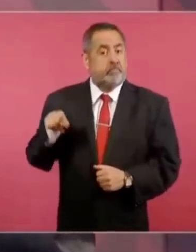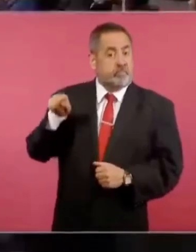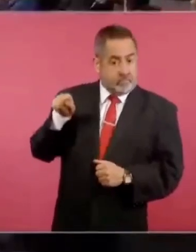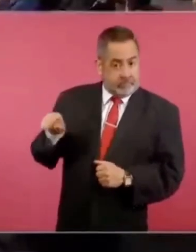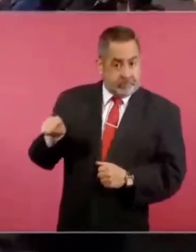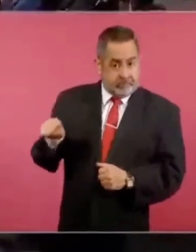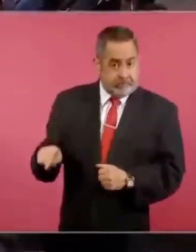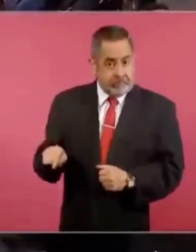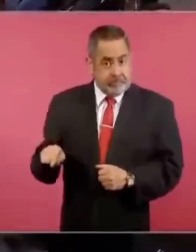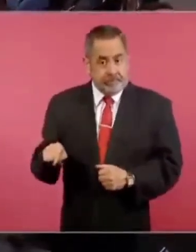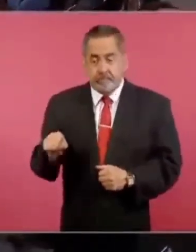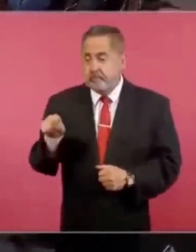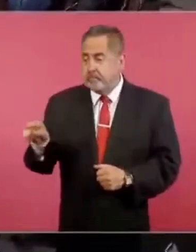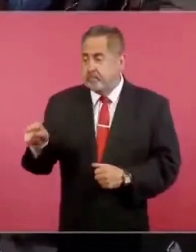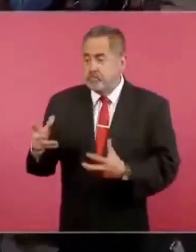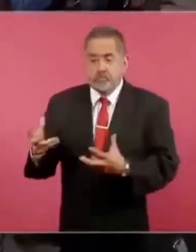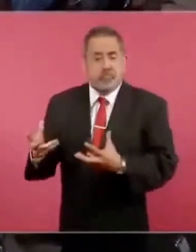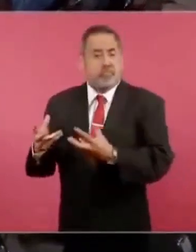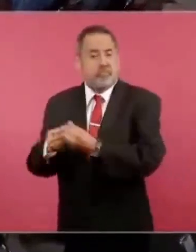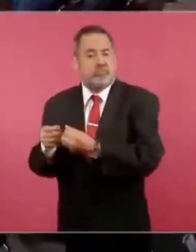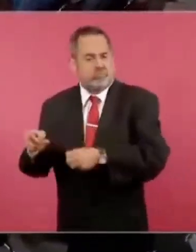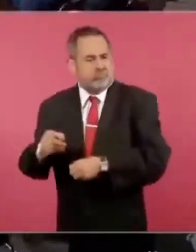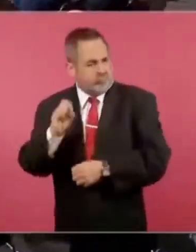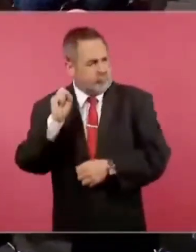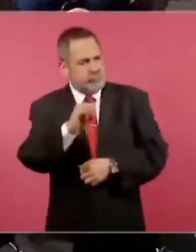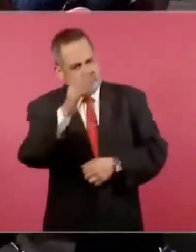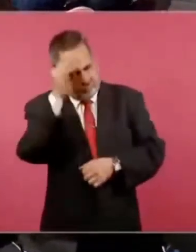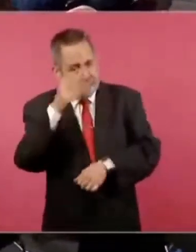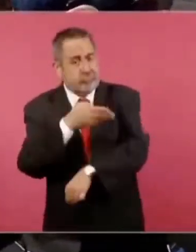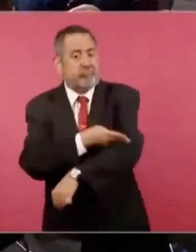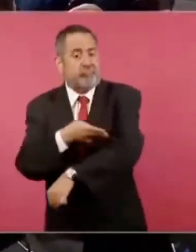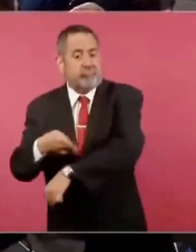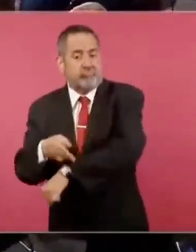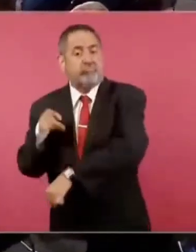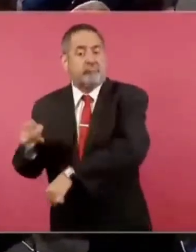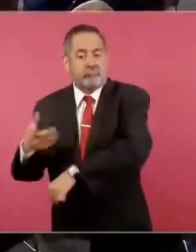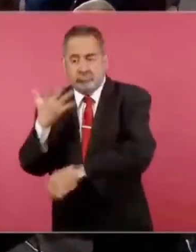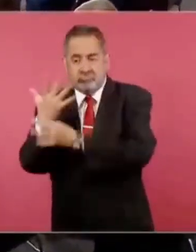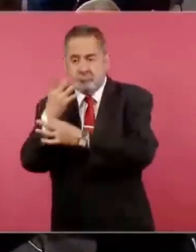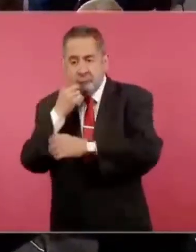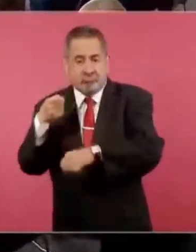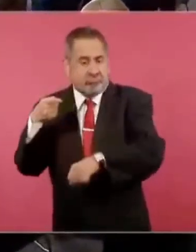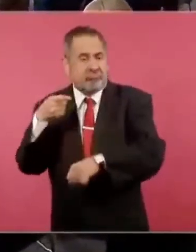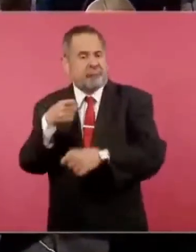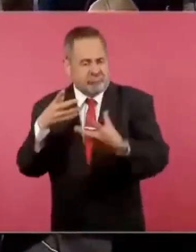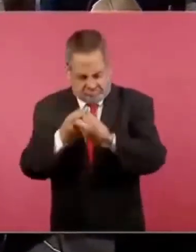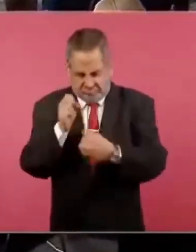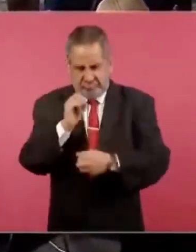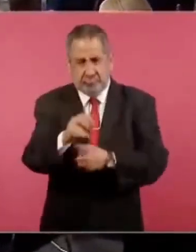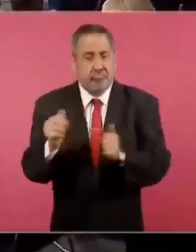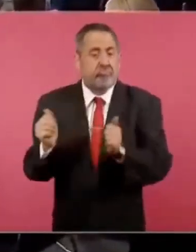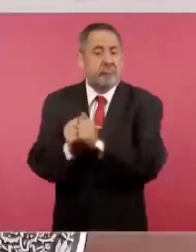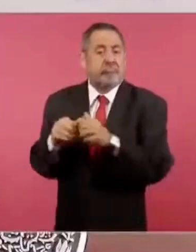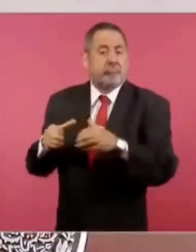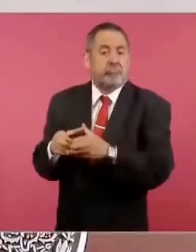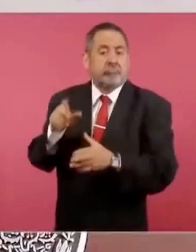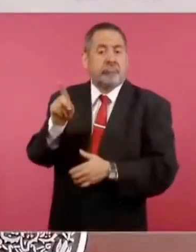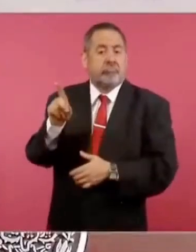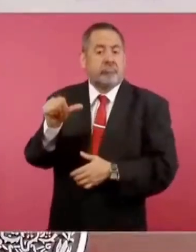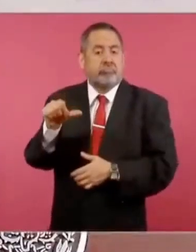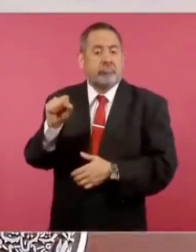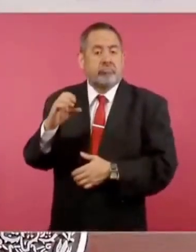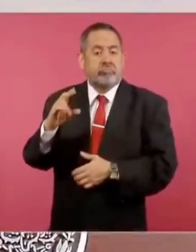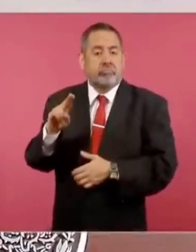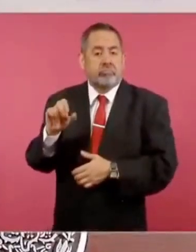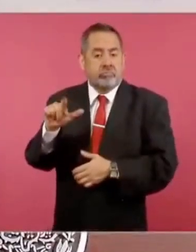a Francisco I. Madero y junto con Pascual Orozco, para